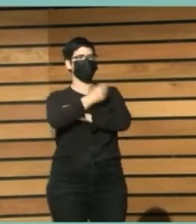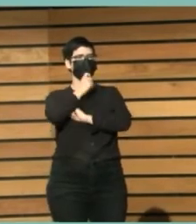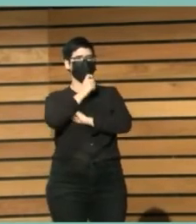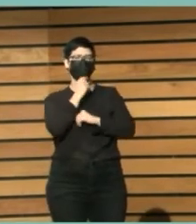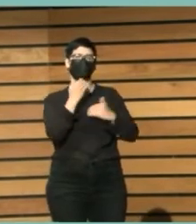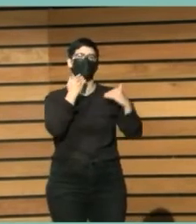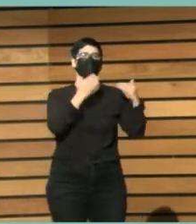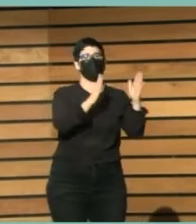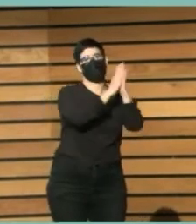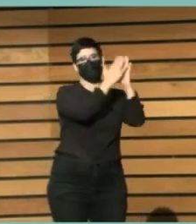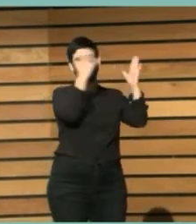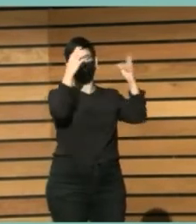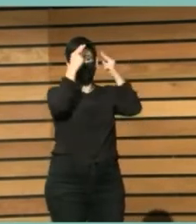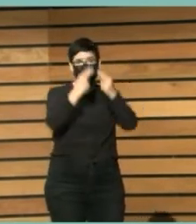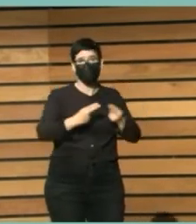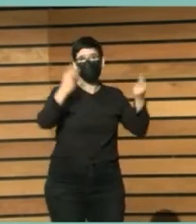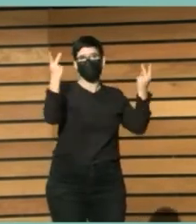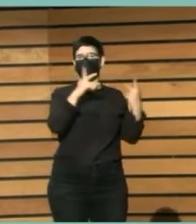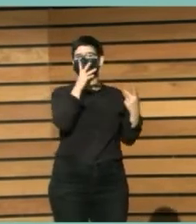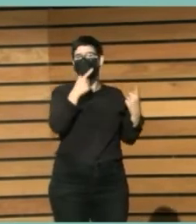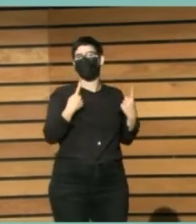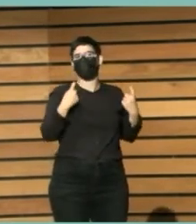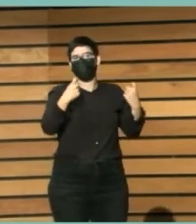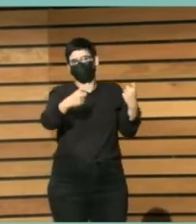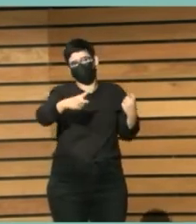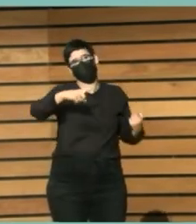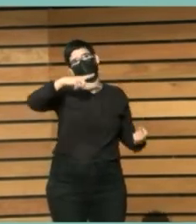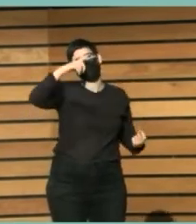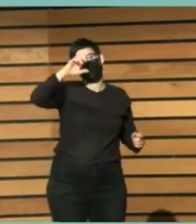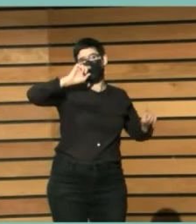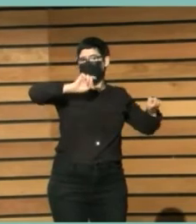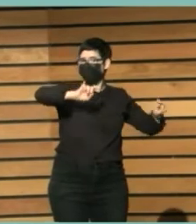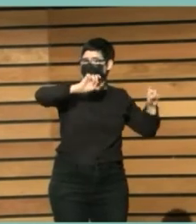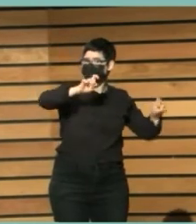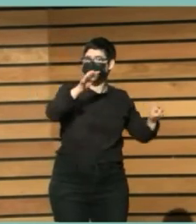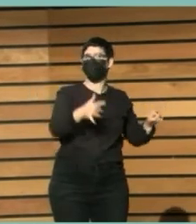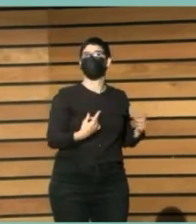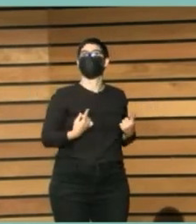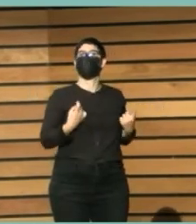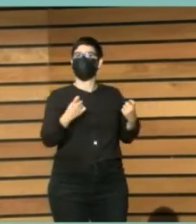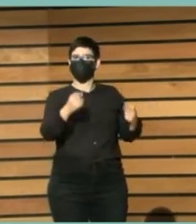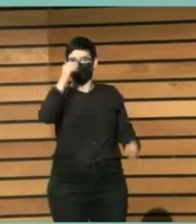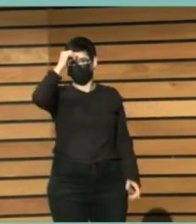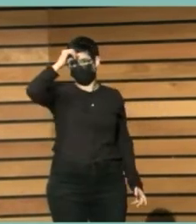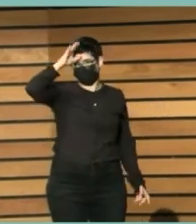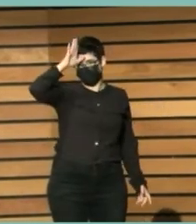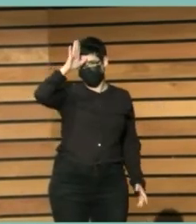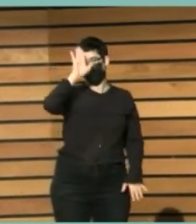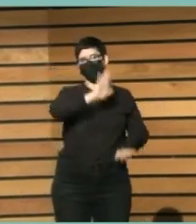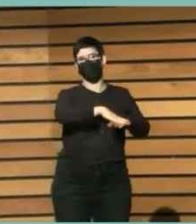sin educación y sin conocimiento y lo pivotaban a través de las bibliotecas públicas, ¿no?